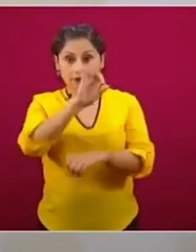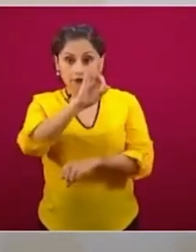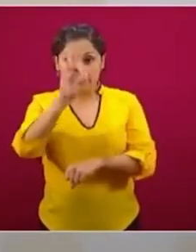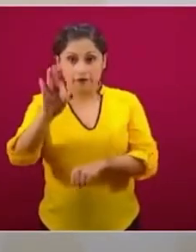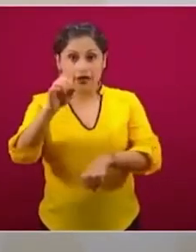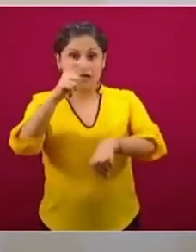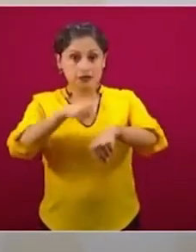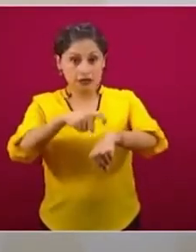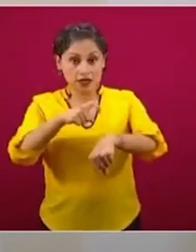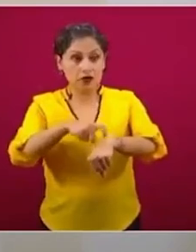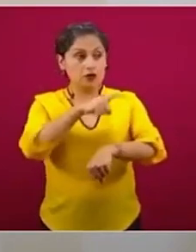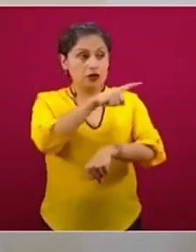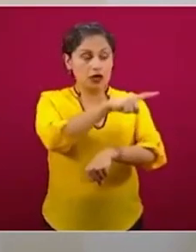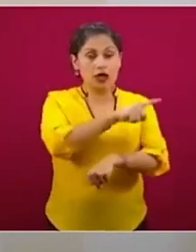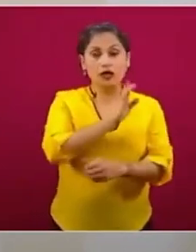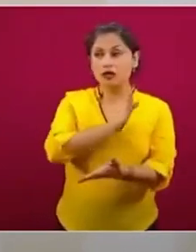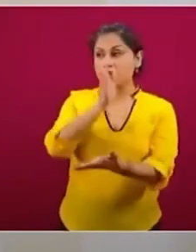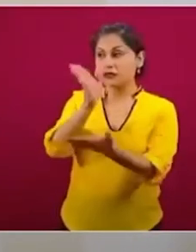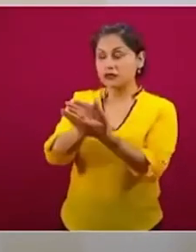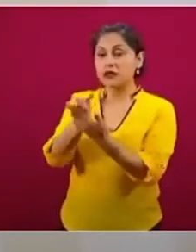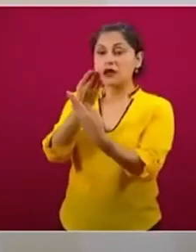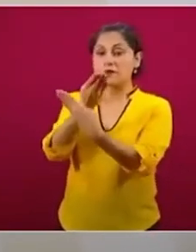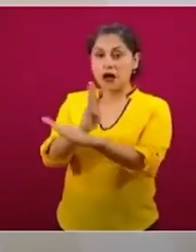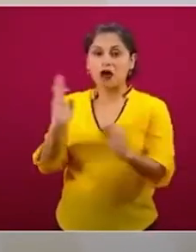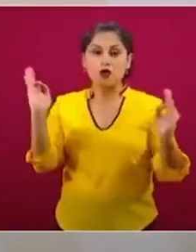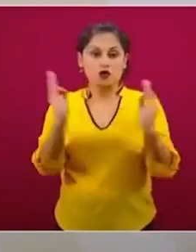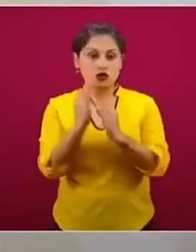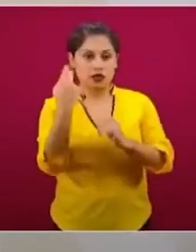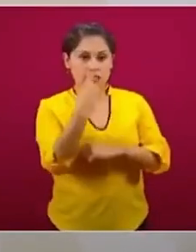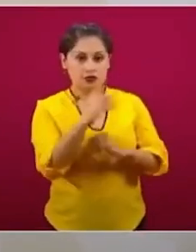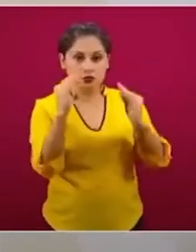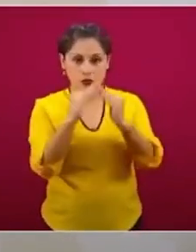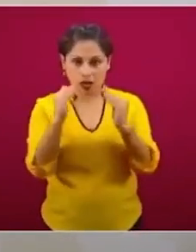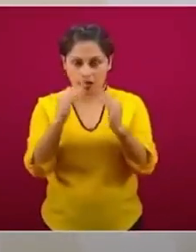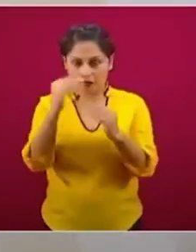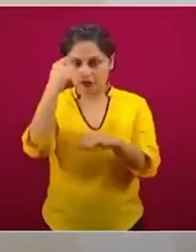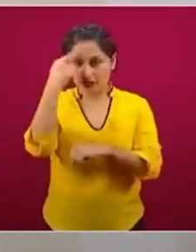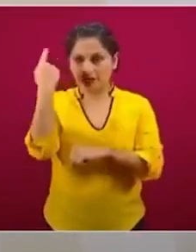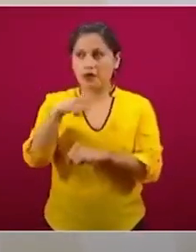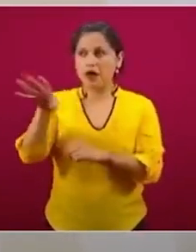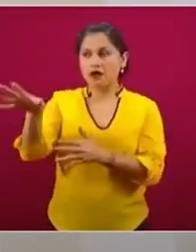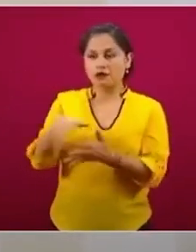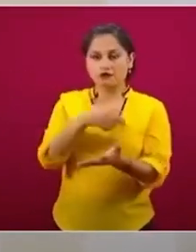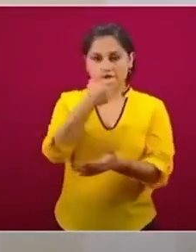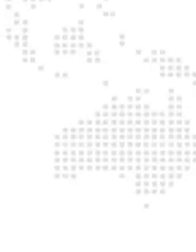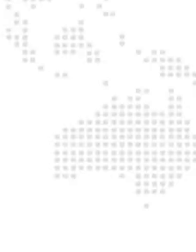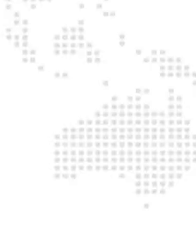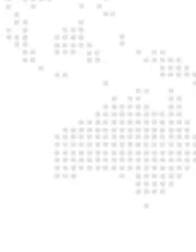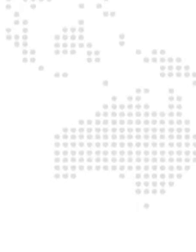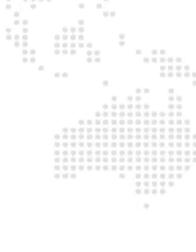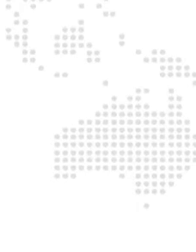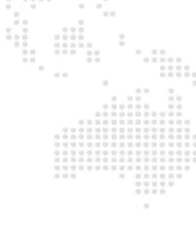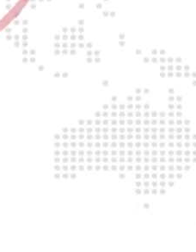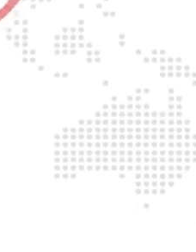más cercanas a los domicilios de los beneficiarios. Y así fue como se organizaron las citas.